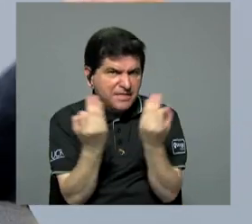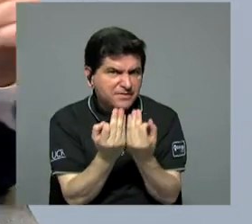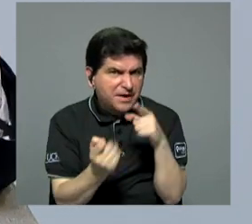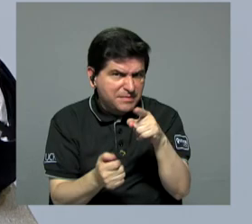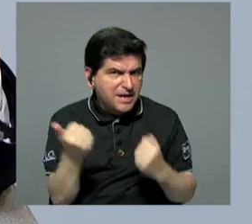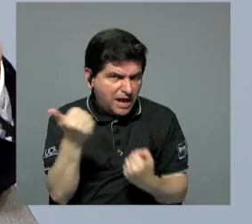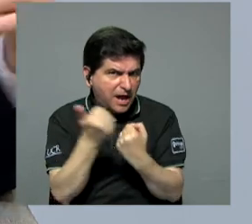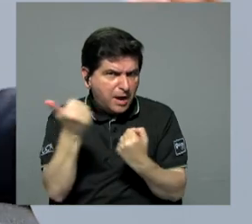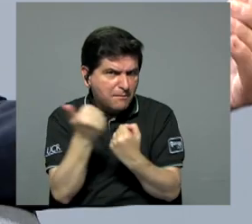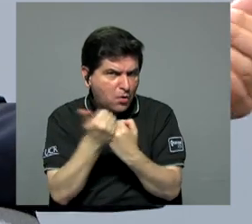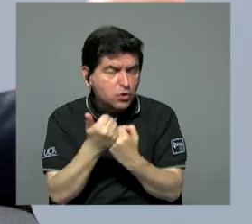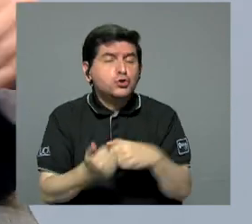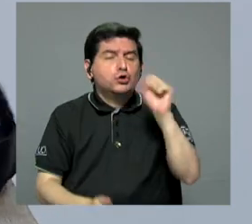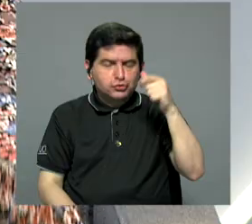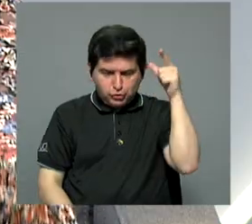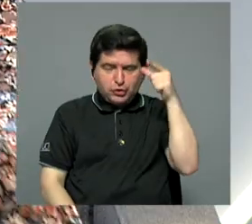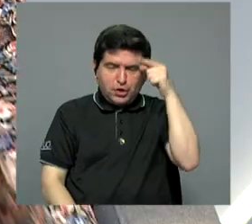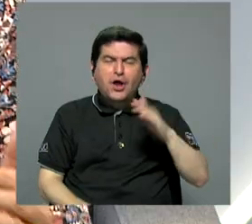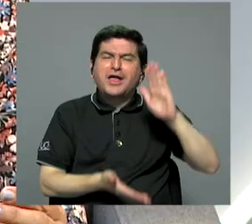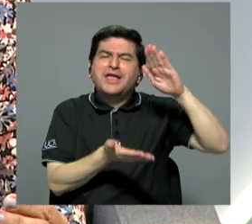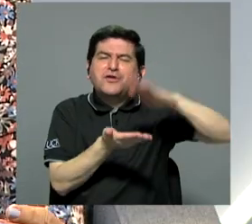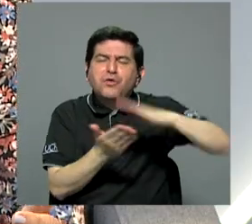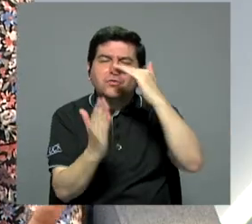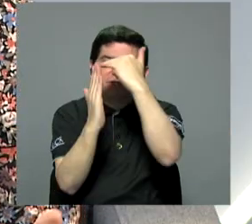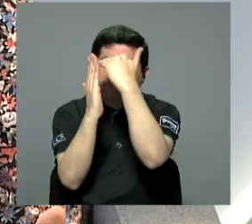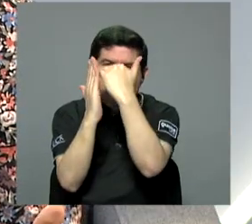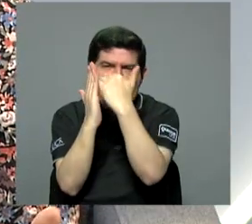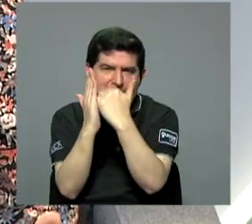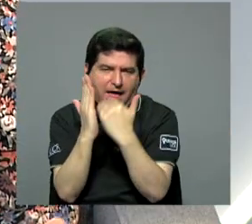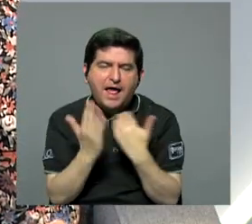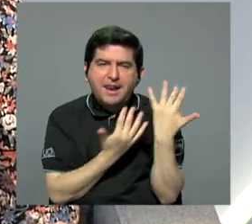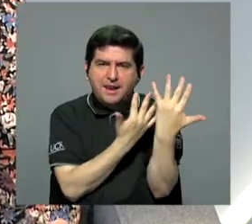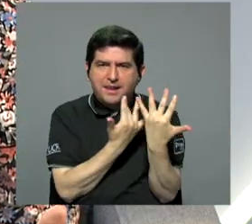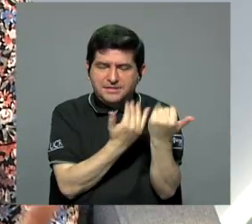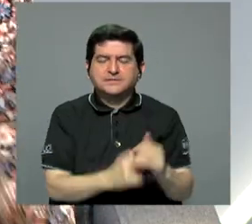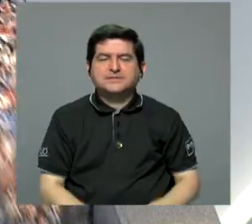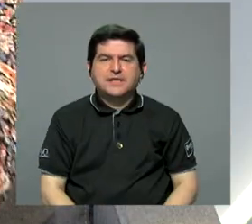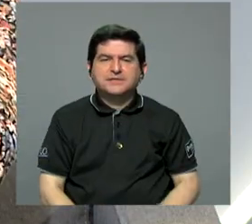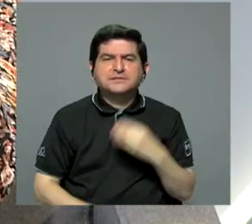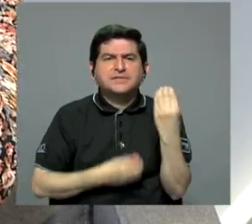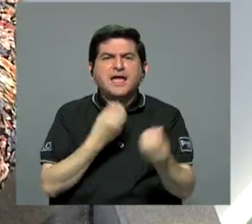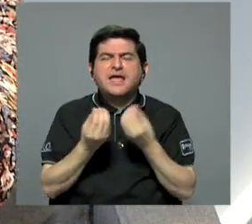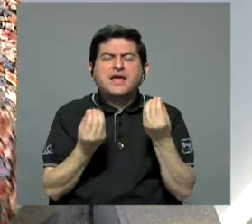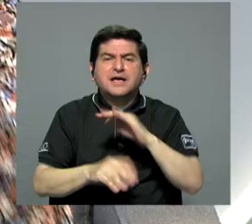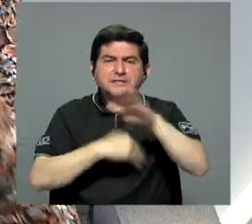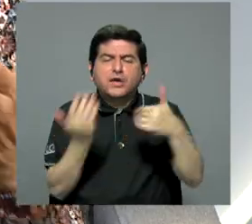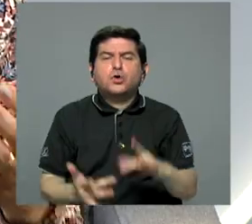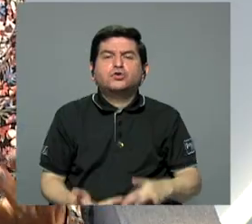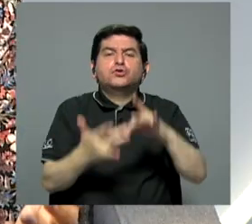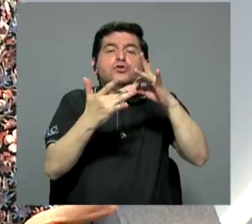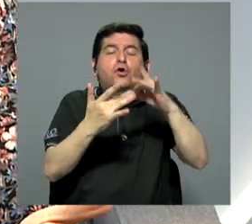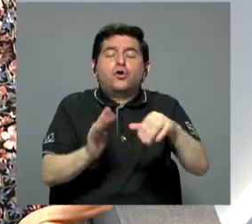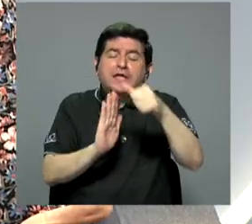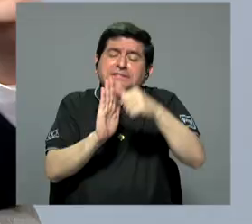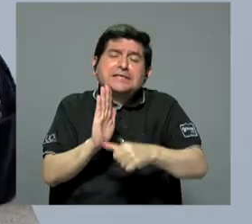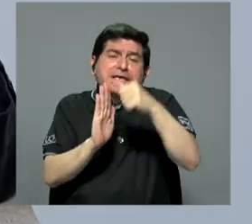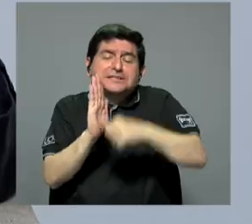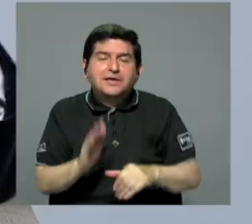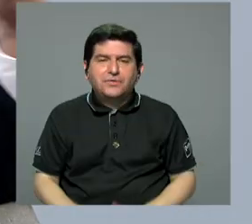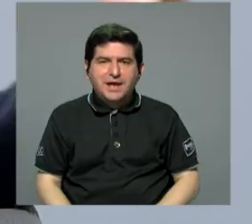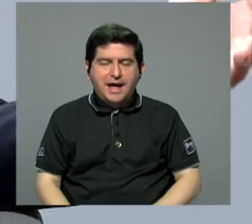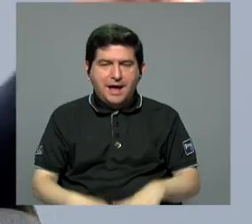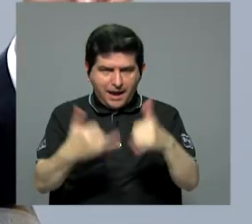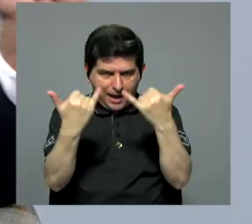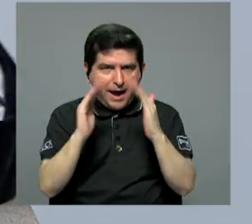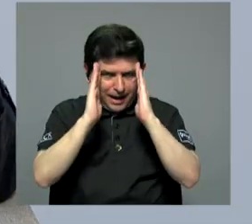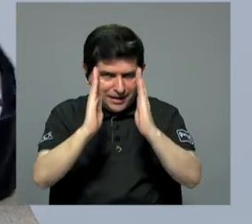Eso es lo que usted reforzaría, dice usted, para reducir las listas de Por supuesto. ¿Qué hace con todas las especialidades, las operaciones? Ahí